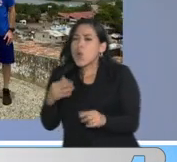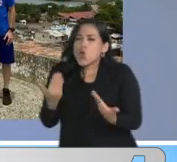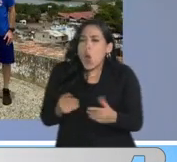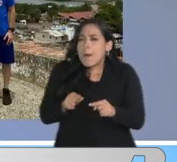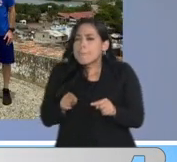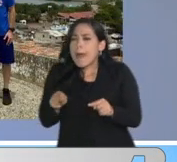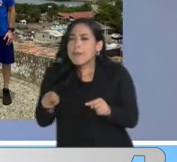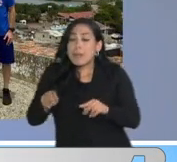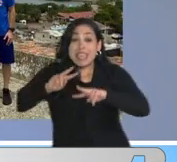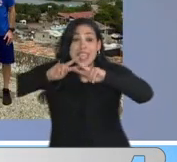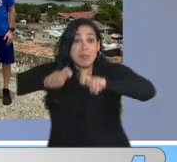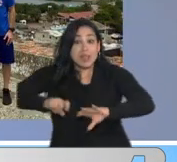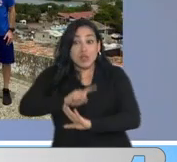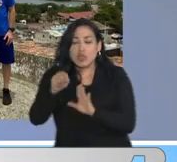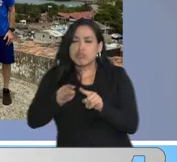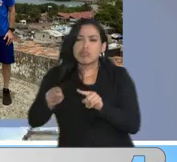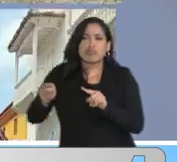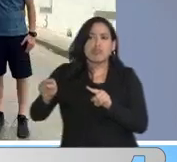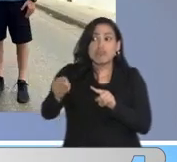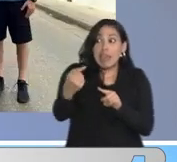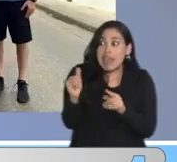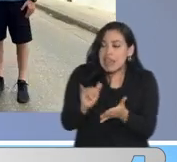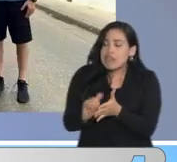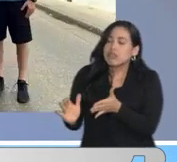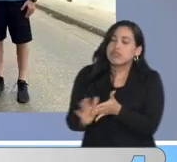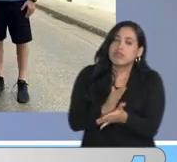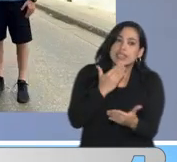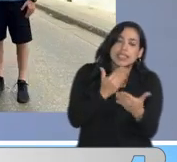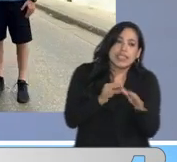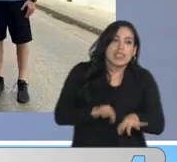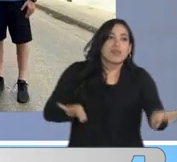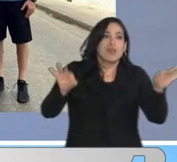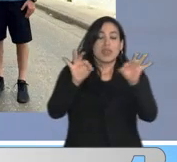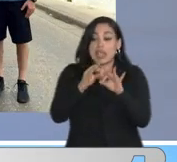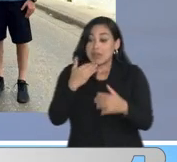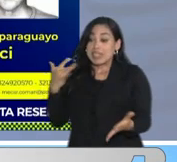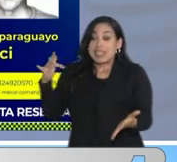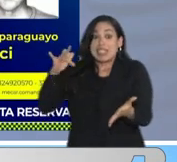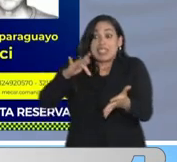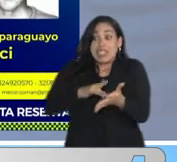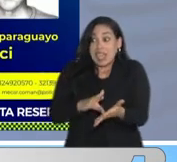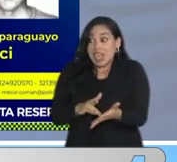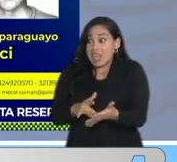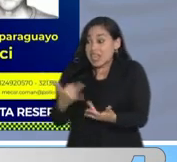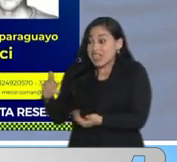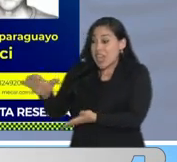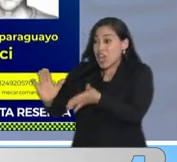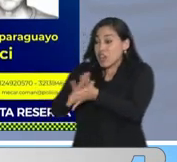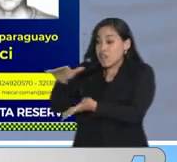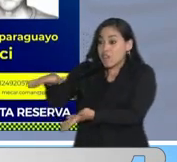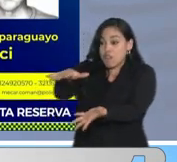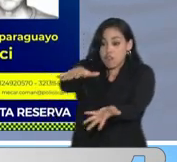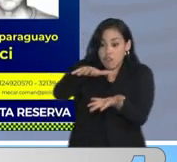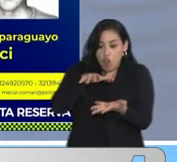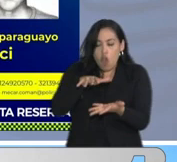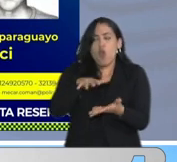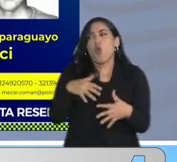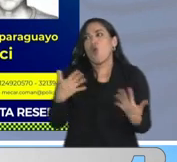esta investigación para nosotros es sumamente importante. Venir a encontrarnos con eso nos llenó de